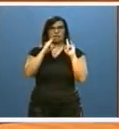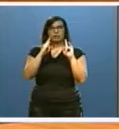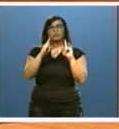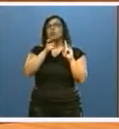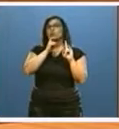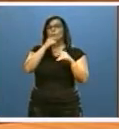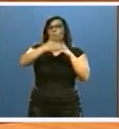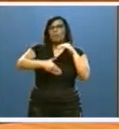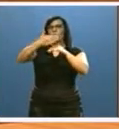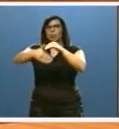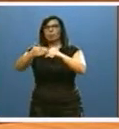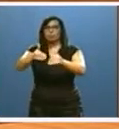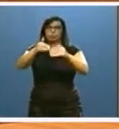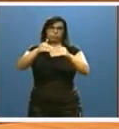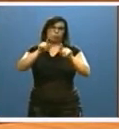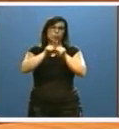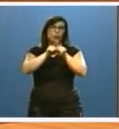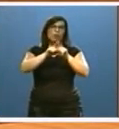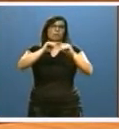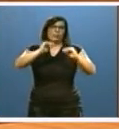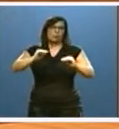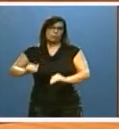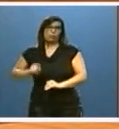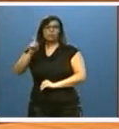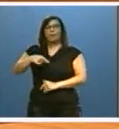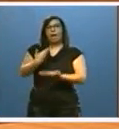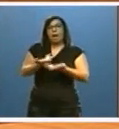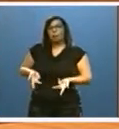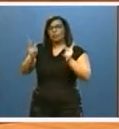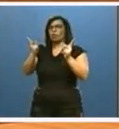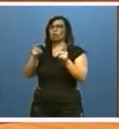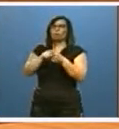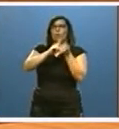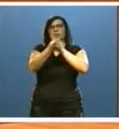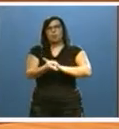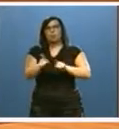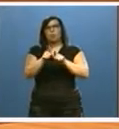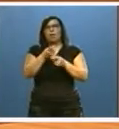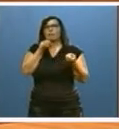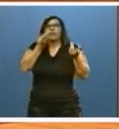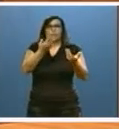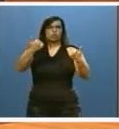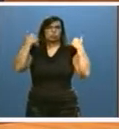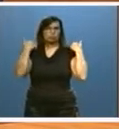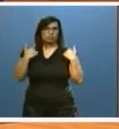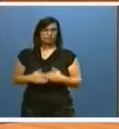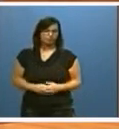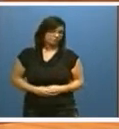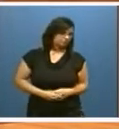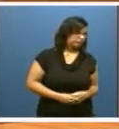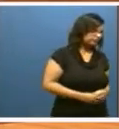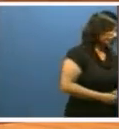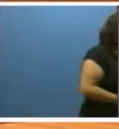reduciendo plazos y sustituyendo determinadas autorizaciones por comunicaciones o declaraciones responsables. Y